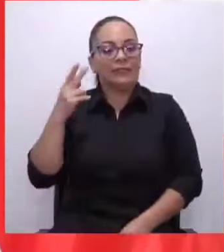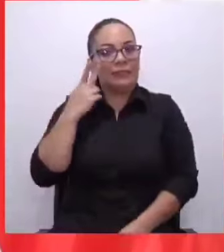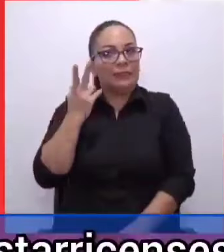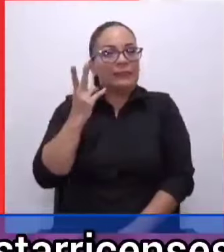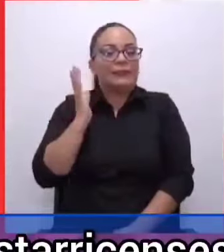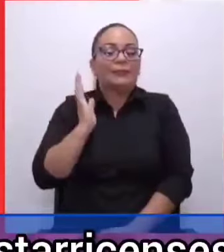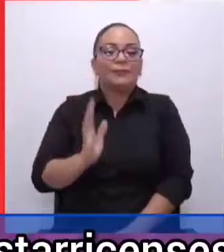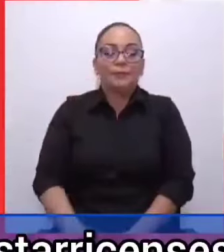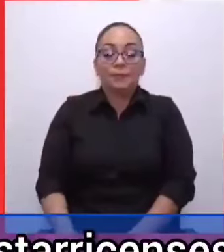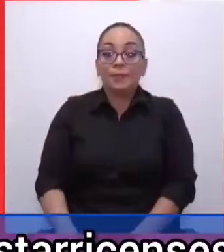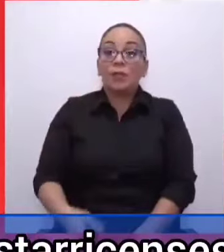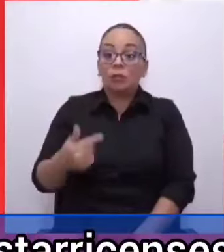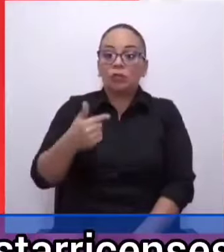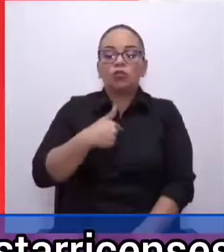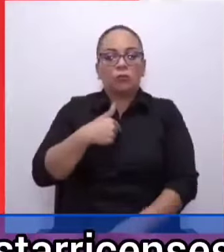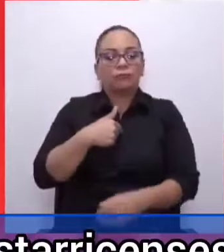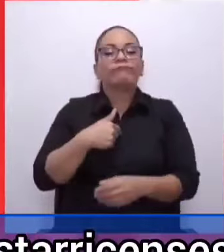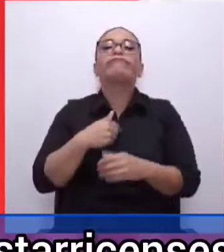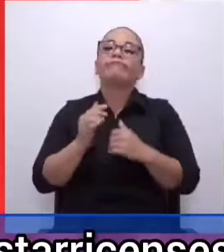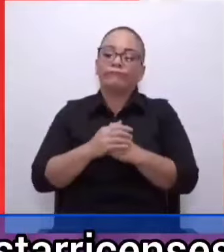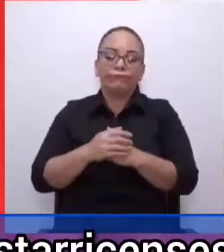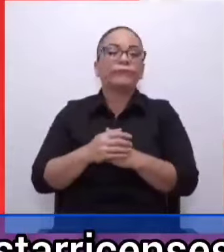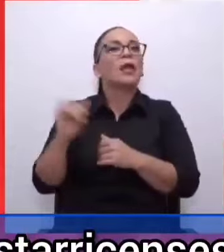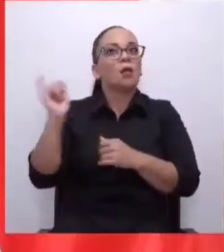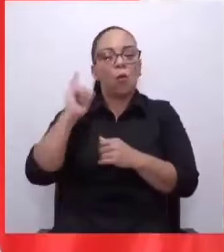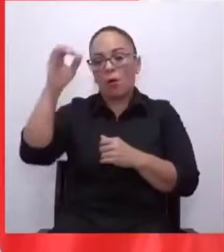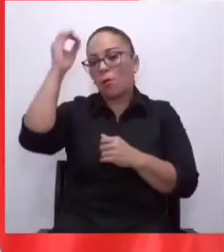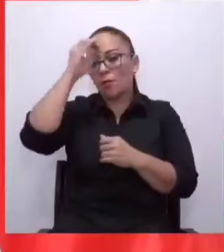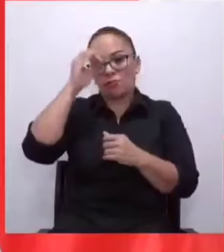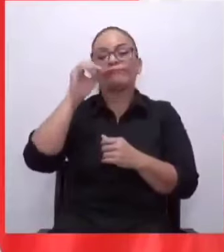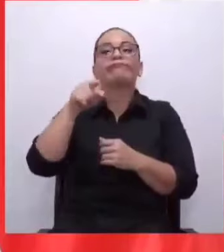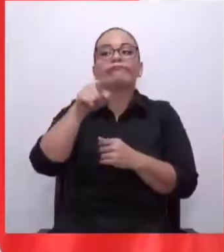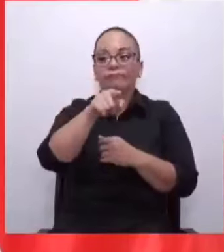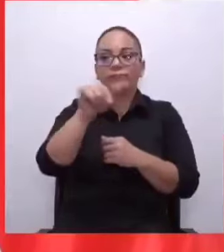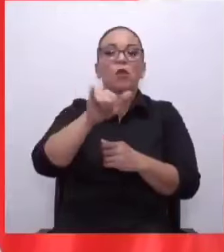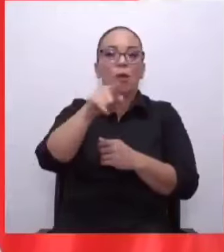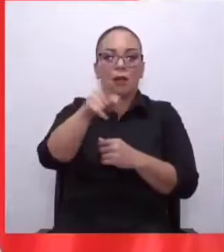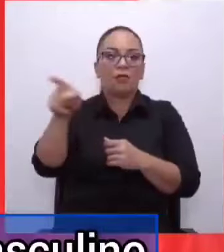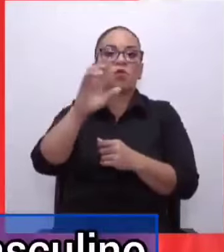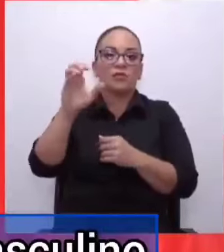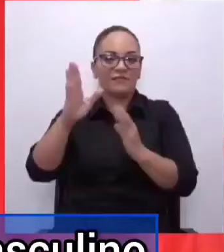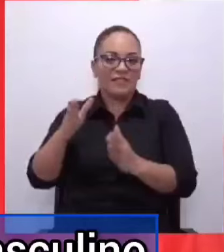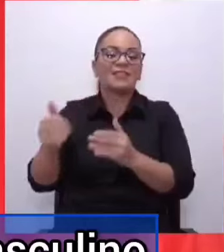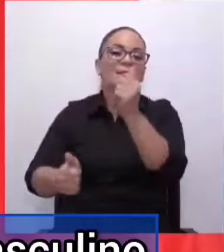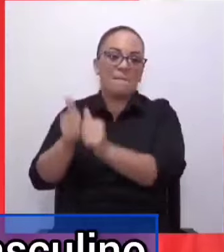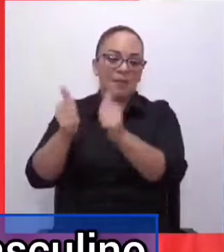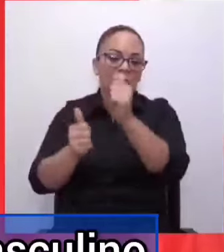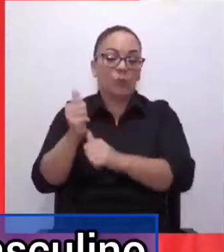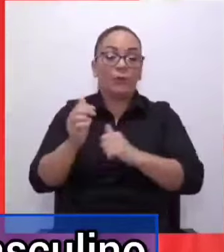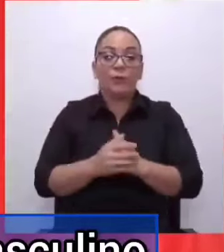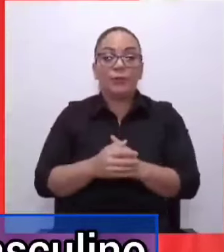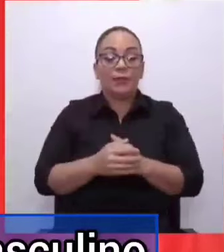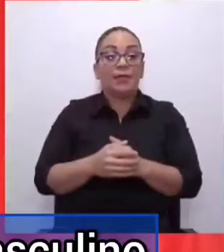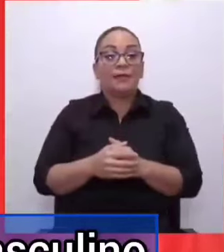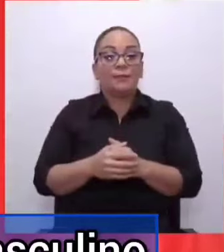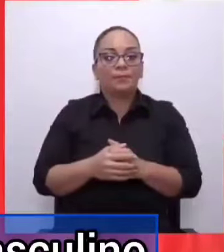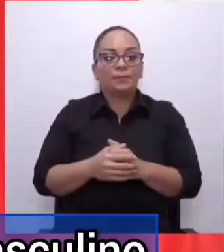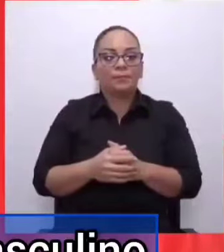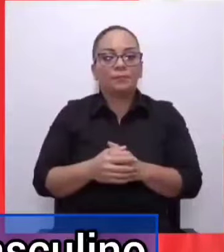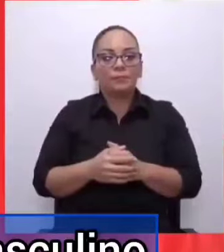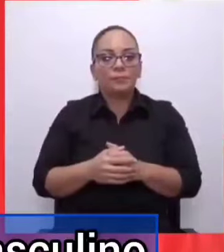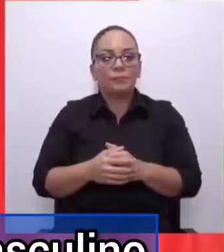Yo comparto la opinión de la mayoría de los costalicenses. Esto no se trata ni del